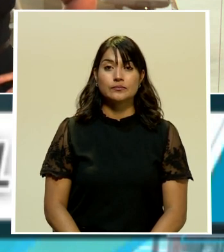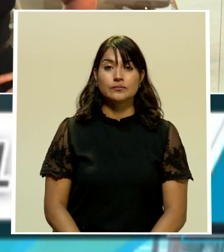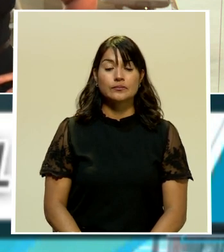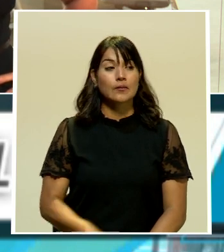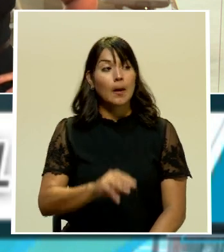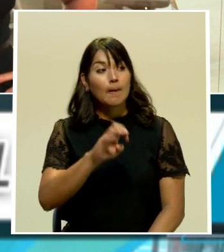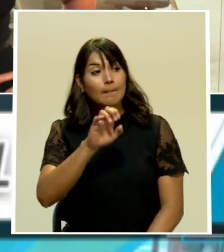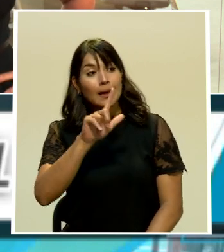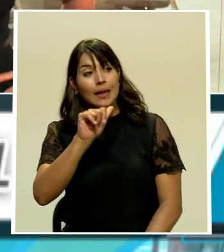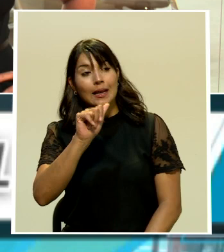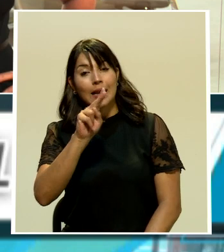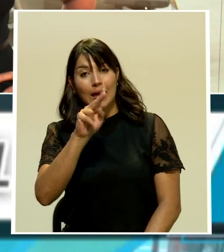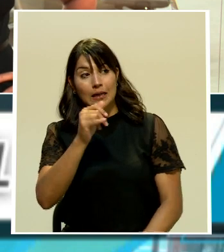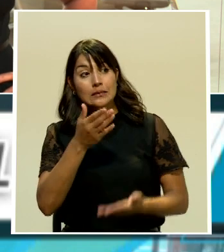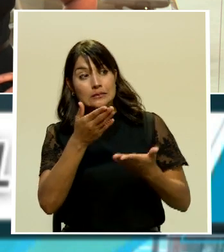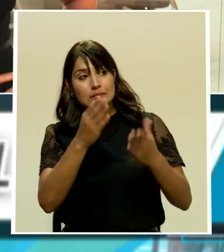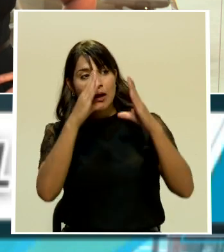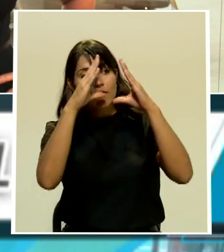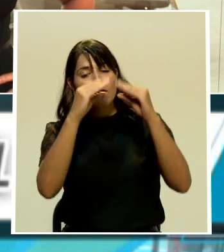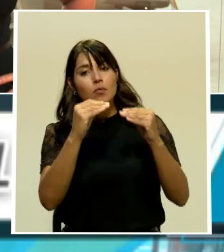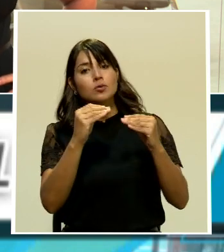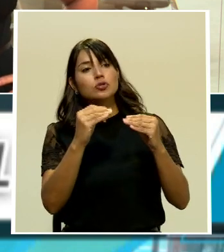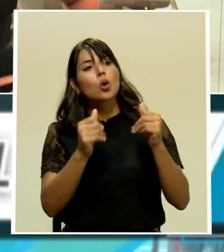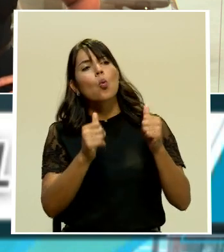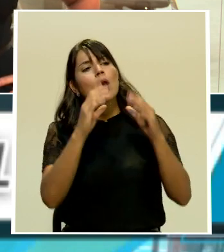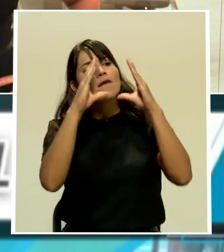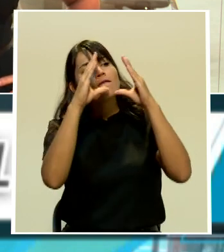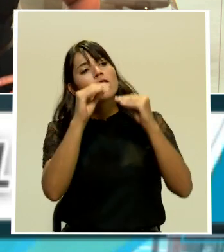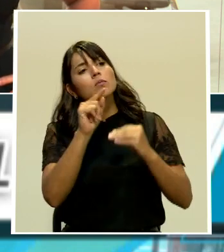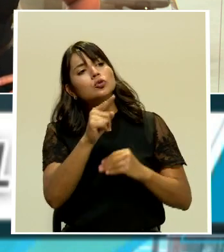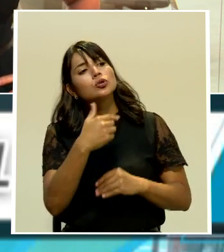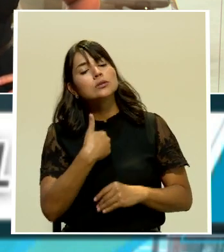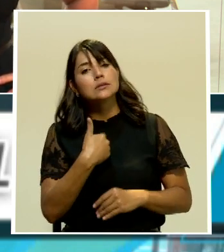Melanie, adelante con la información. ¿Qué información nos tiene?